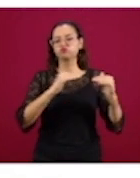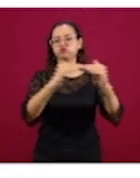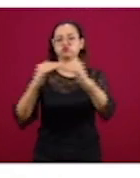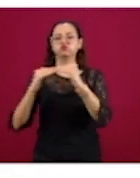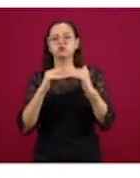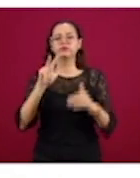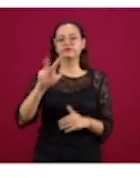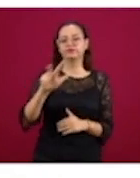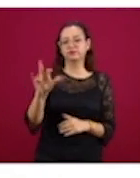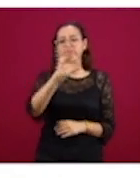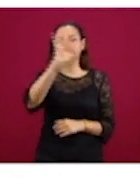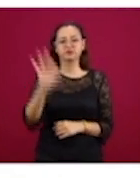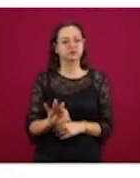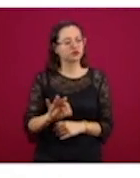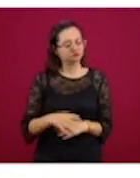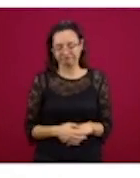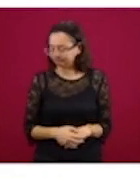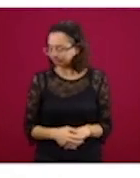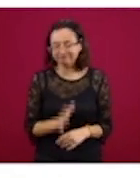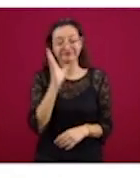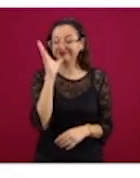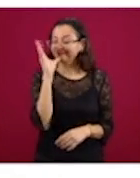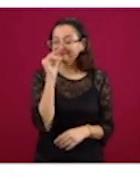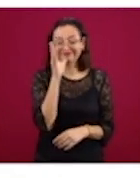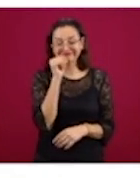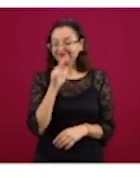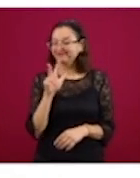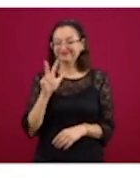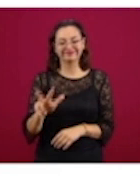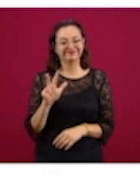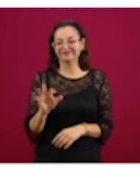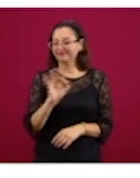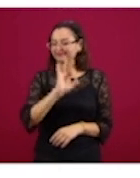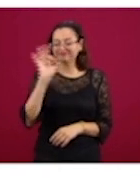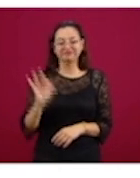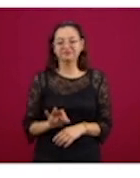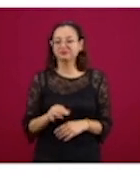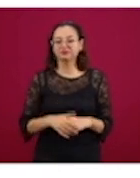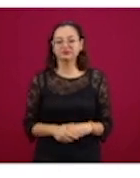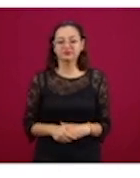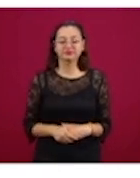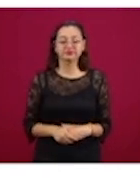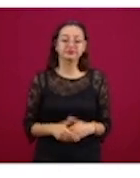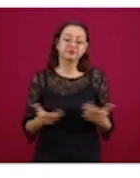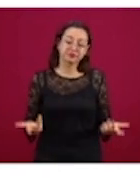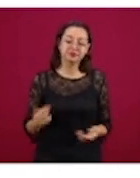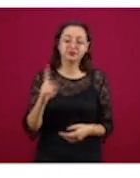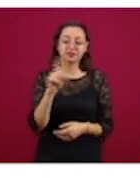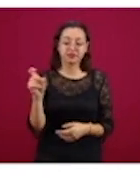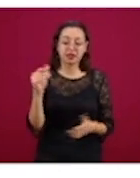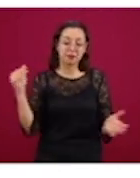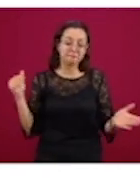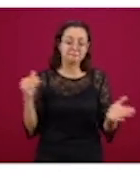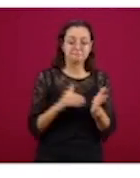México nosotros dijimos no podemos, no podemos hacer eso y recuperamos los 100 mil barriles